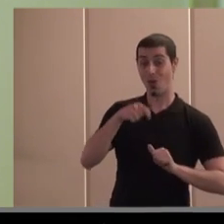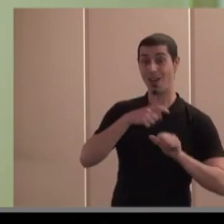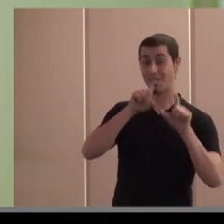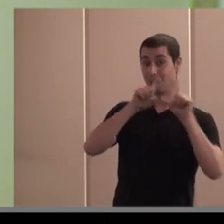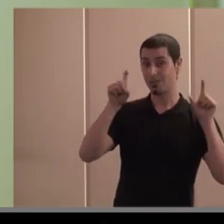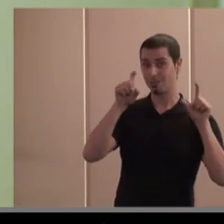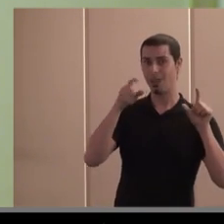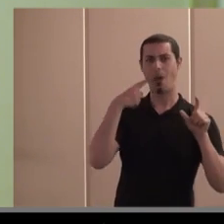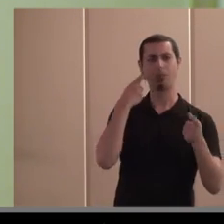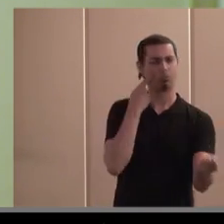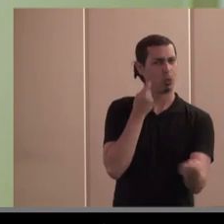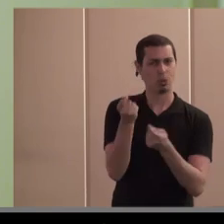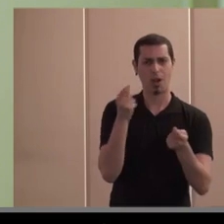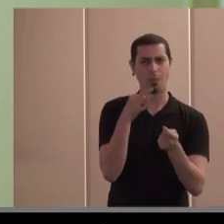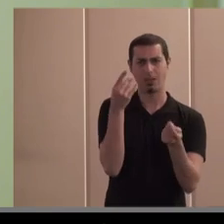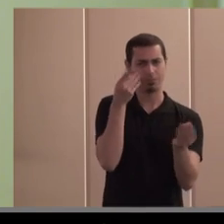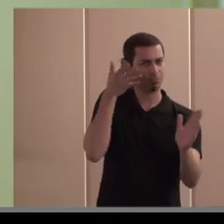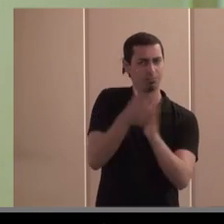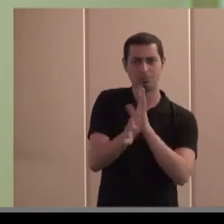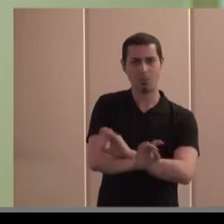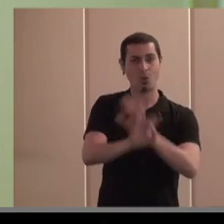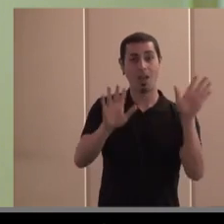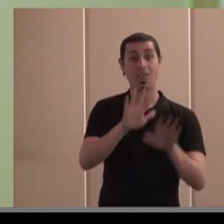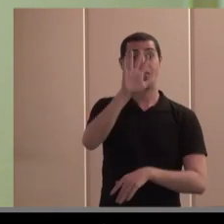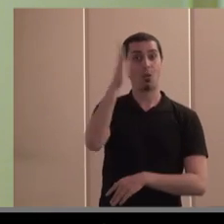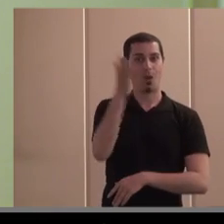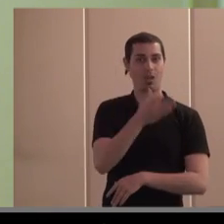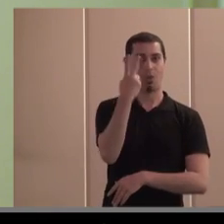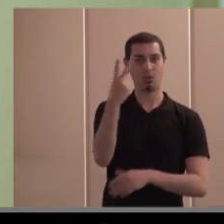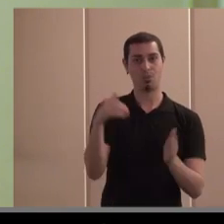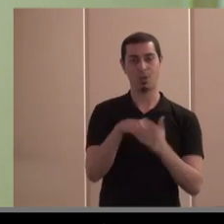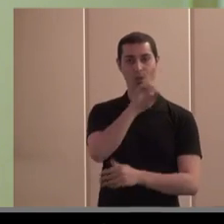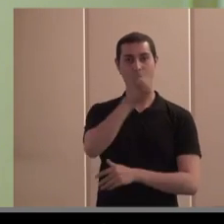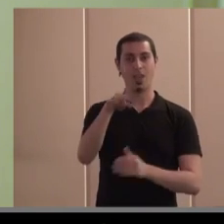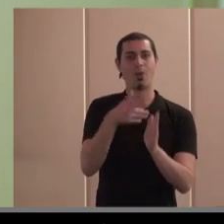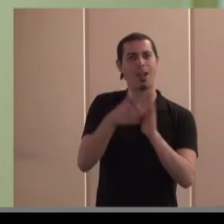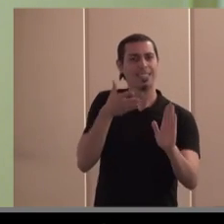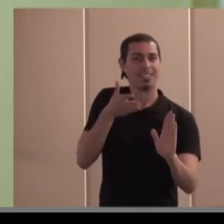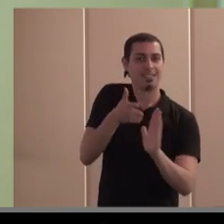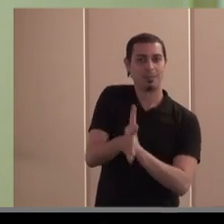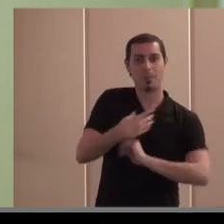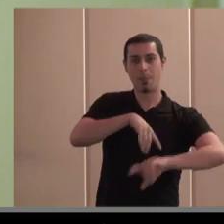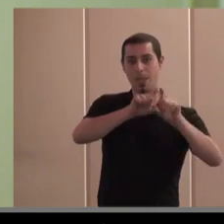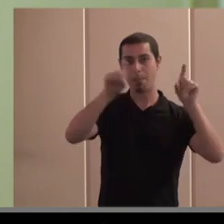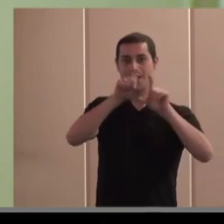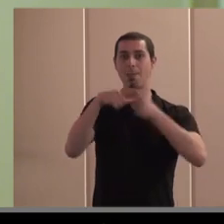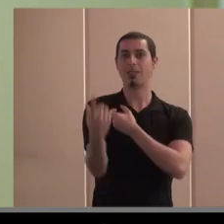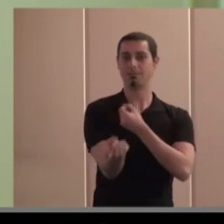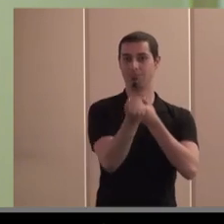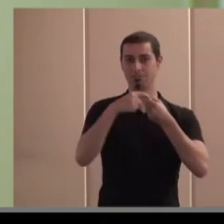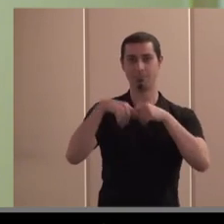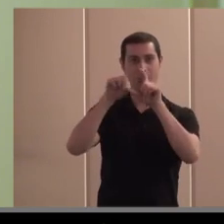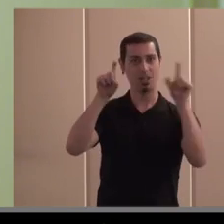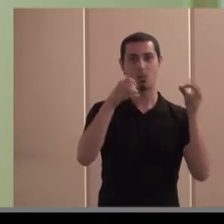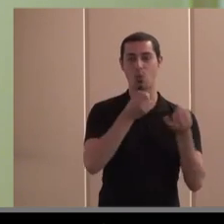perfectamente regulado y definido en una ley, que es la 5-2011, donde define este tipo de empresas, qué entidades la componen,